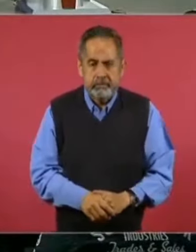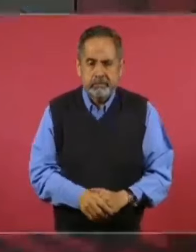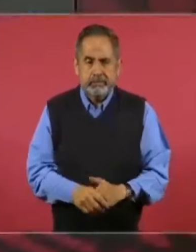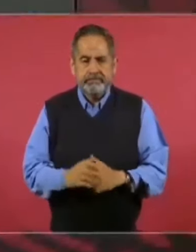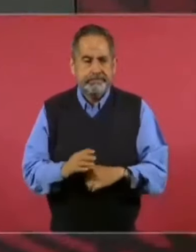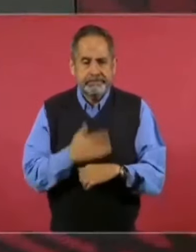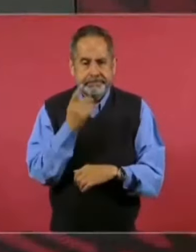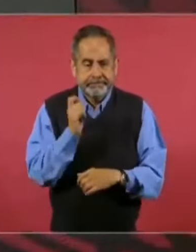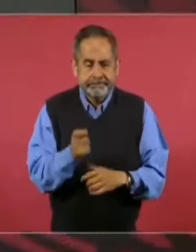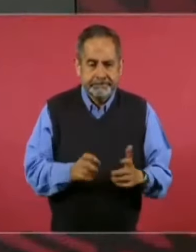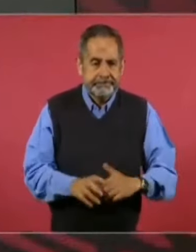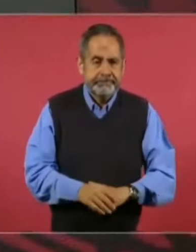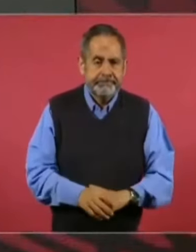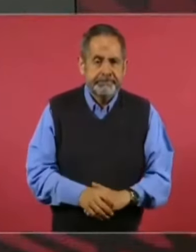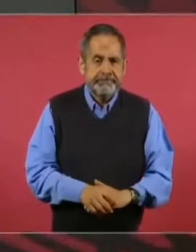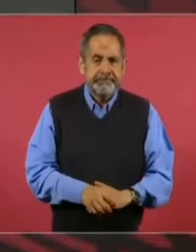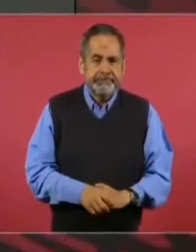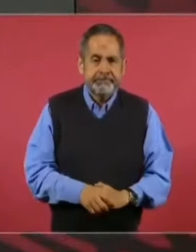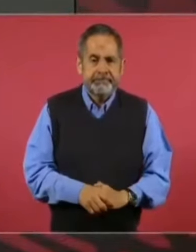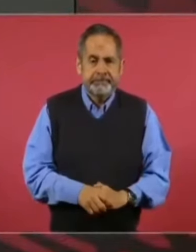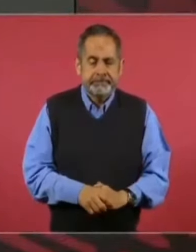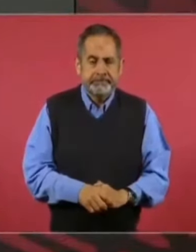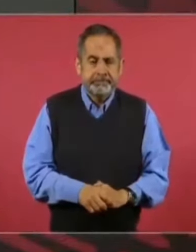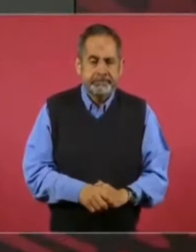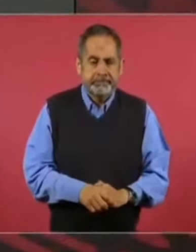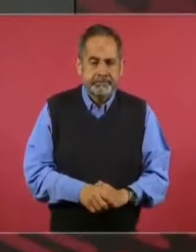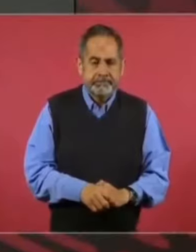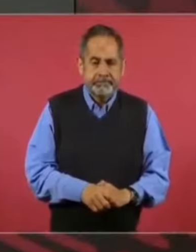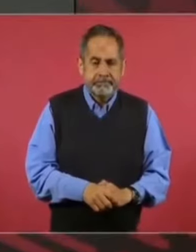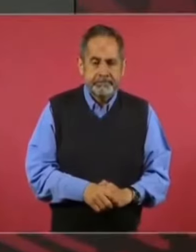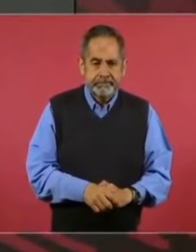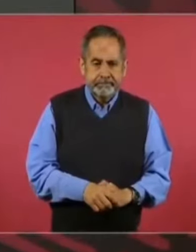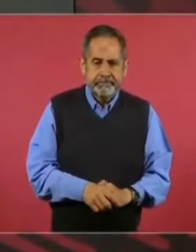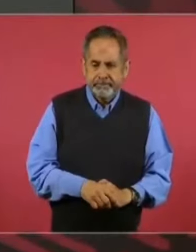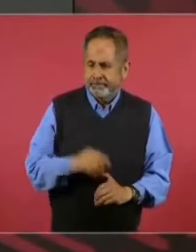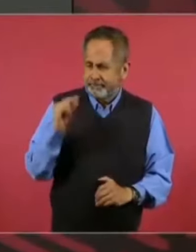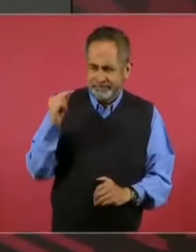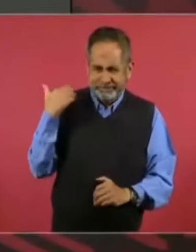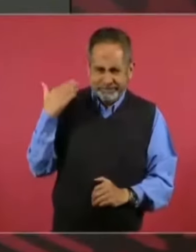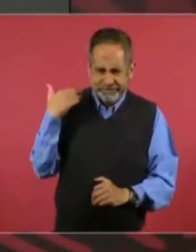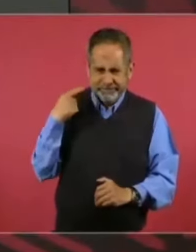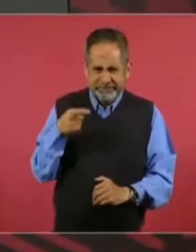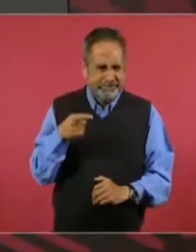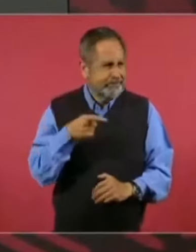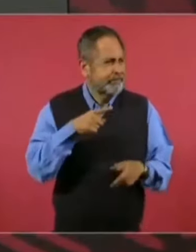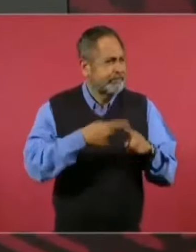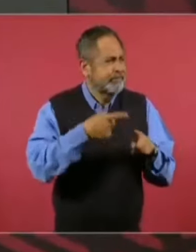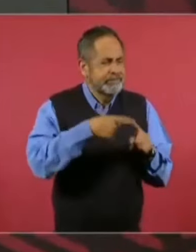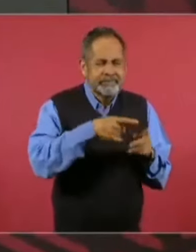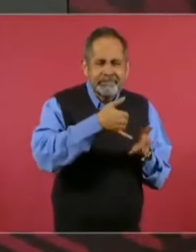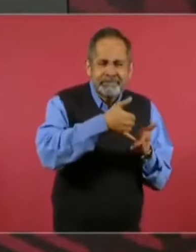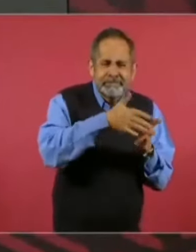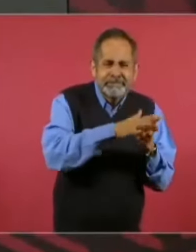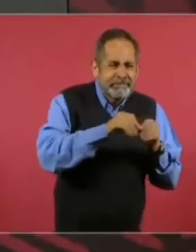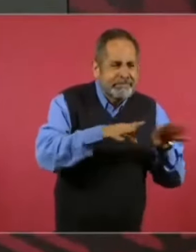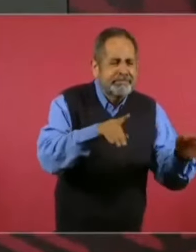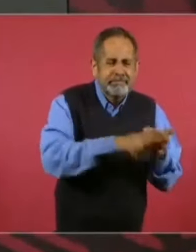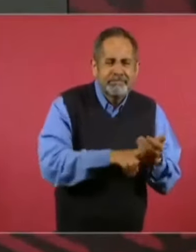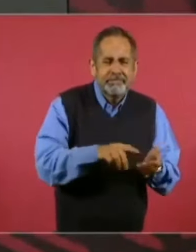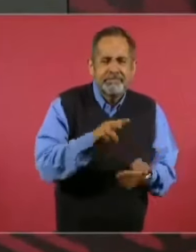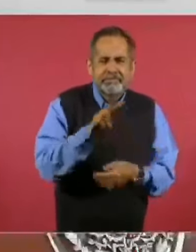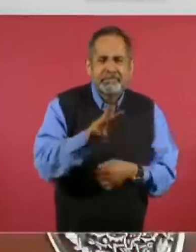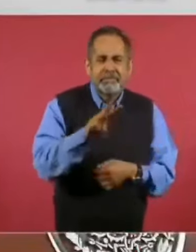no sé, hace poco hubo un editorial del Washington Post.